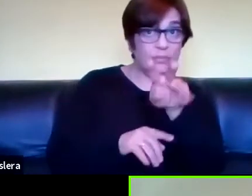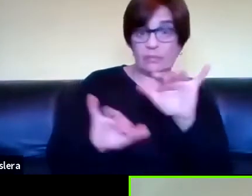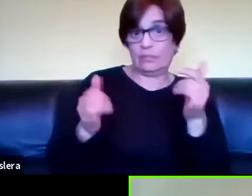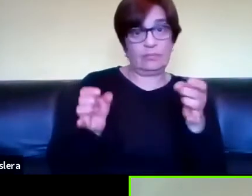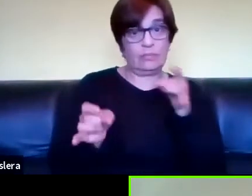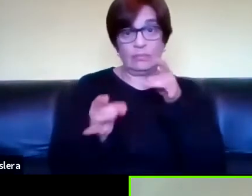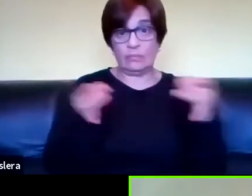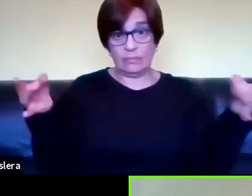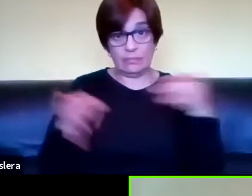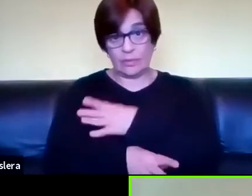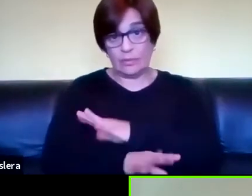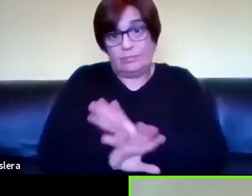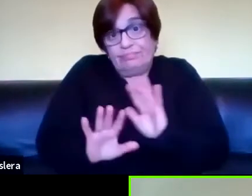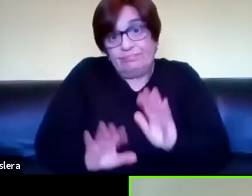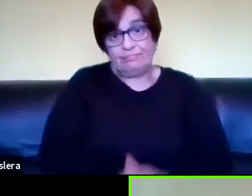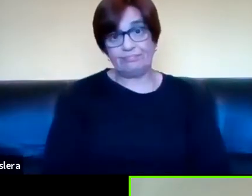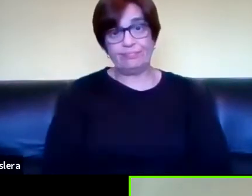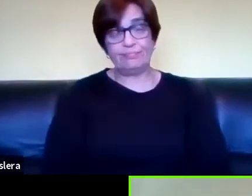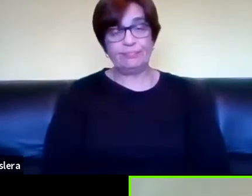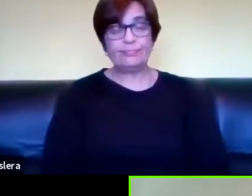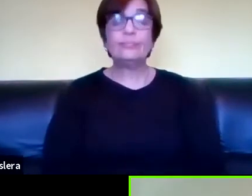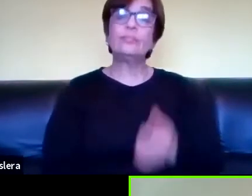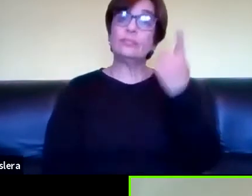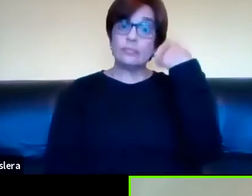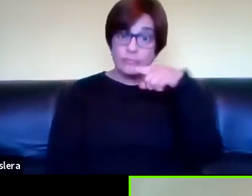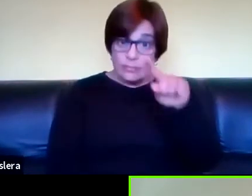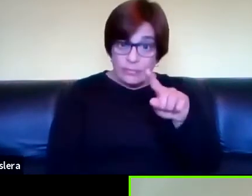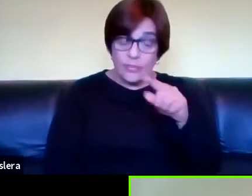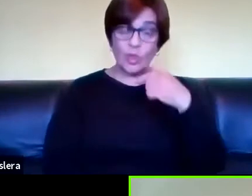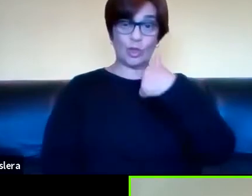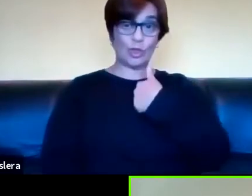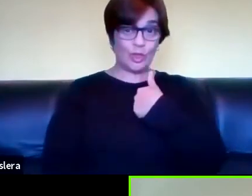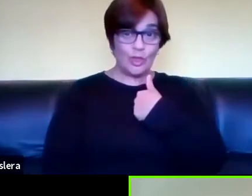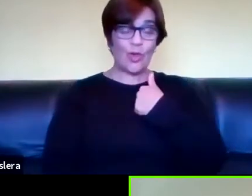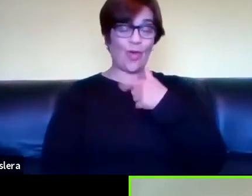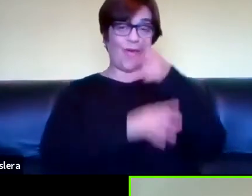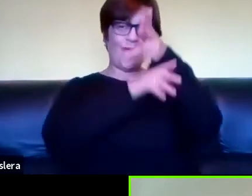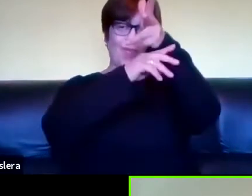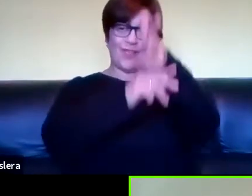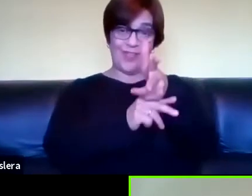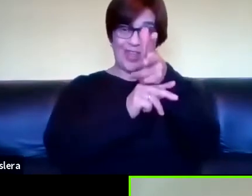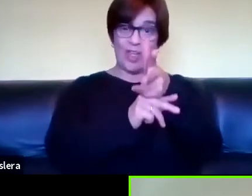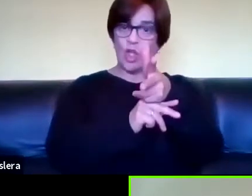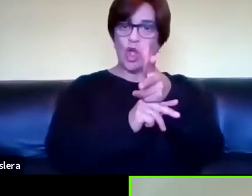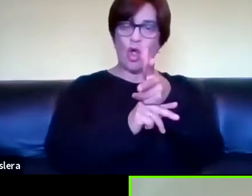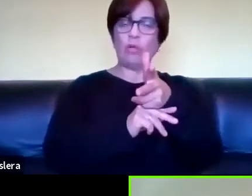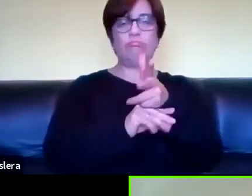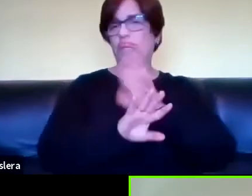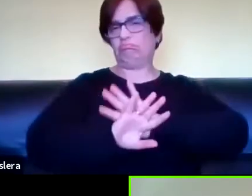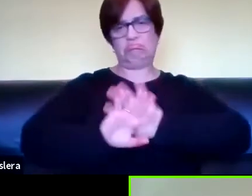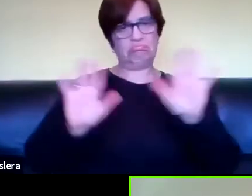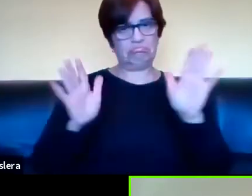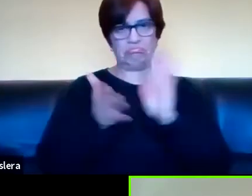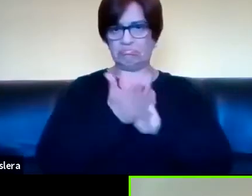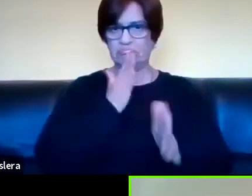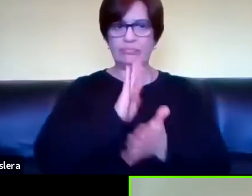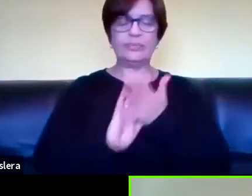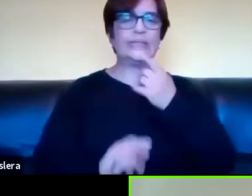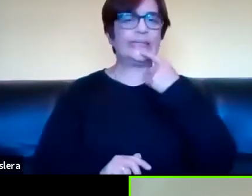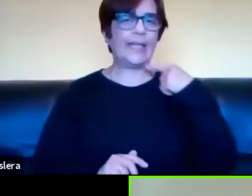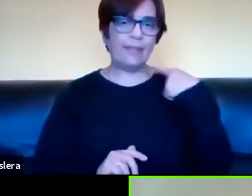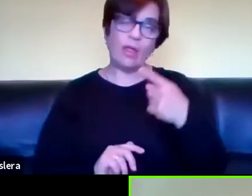el que hizo el video en cambio si estoy haciendo un aviso grabación todo despojado y estoy diciendo esto